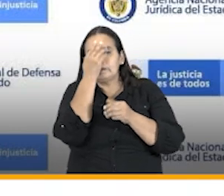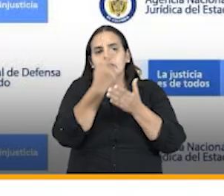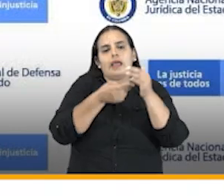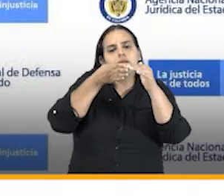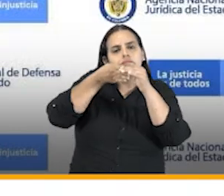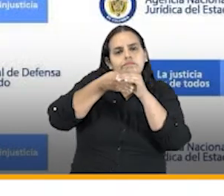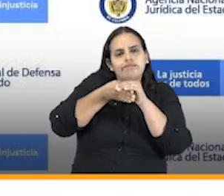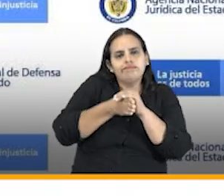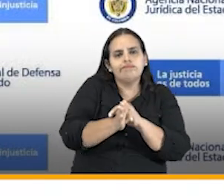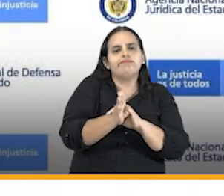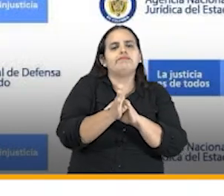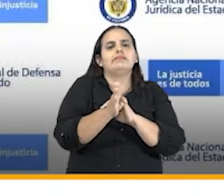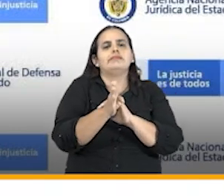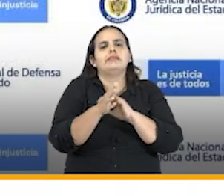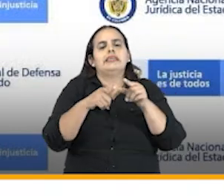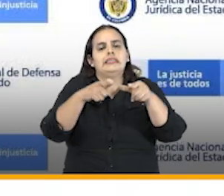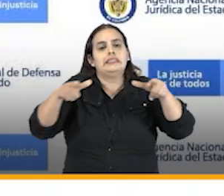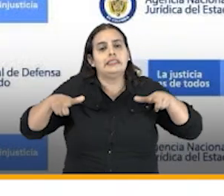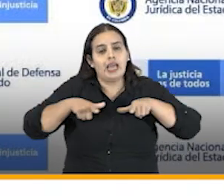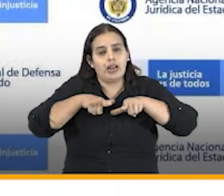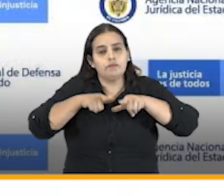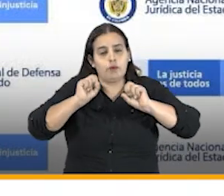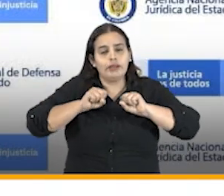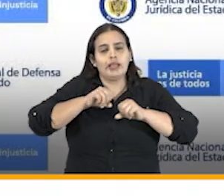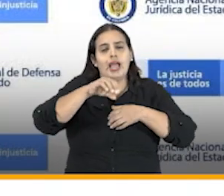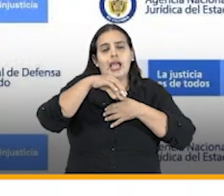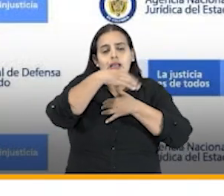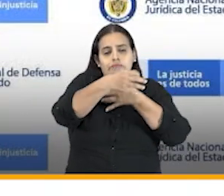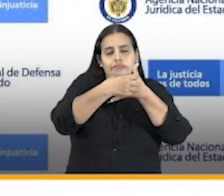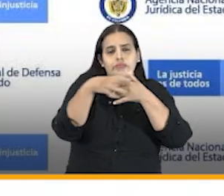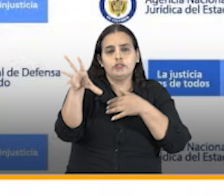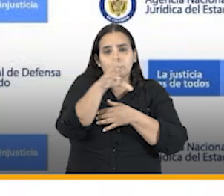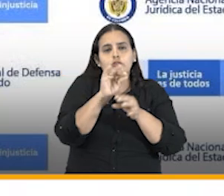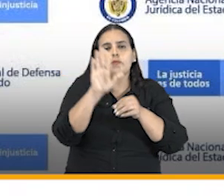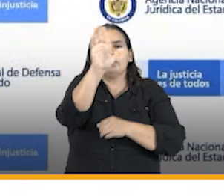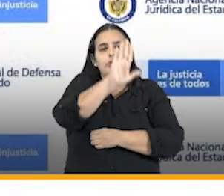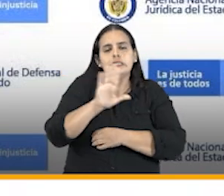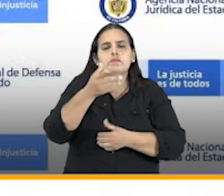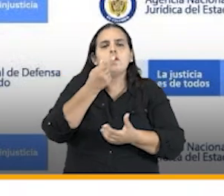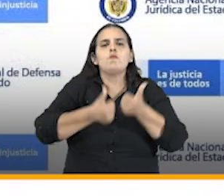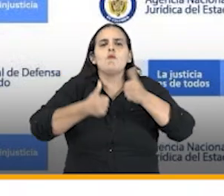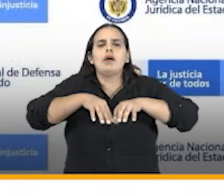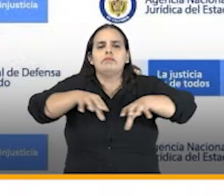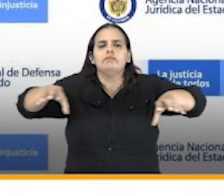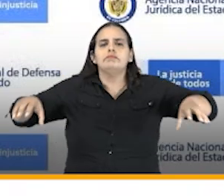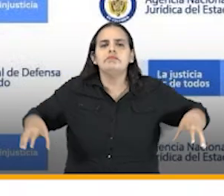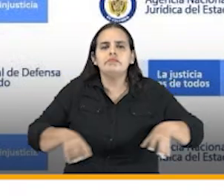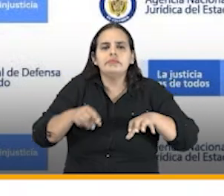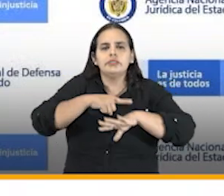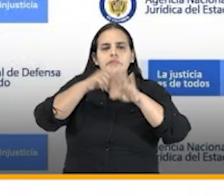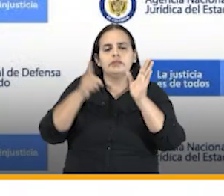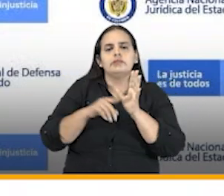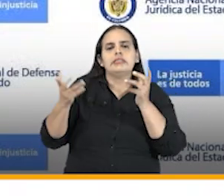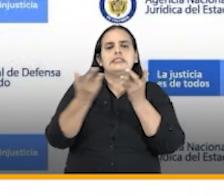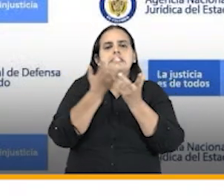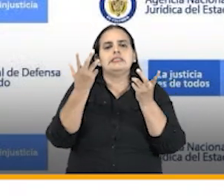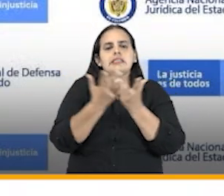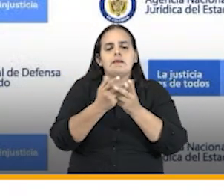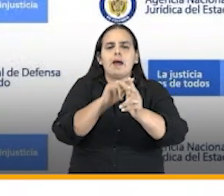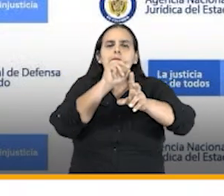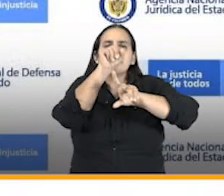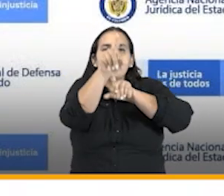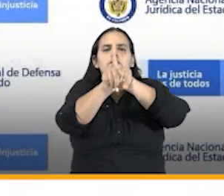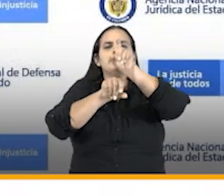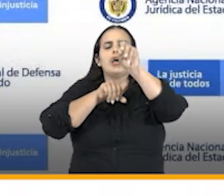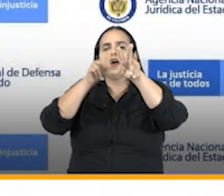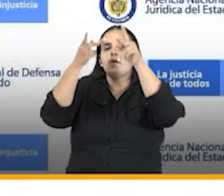acceso a ICOGI en los territorios? ¿qué acciones se han implementado para generar interoperabilidad entre los sistemas de consulta de